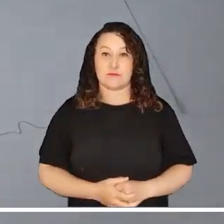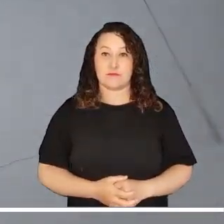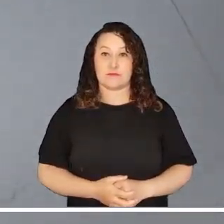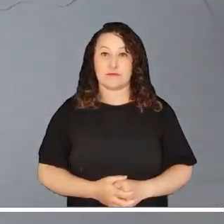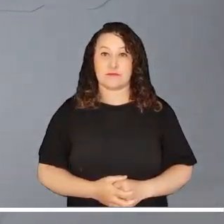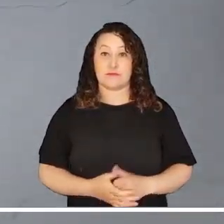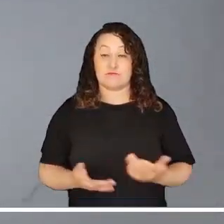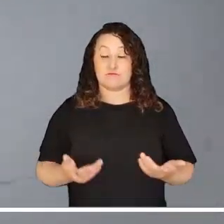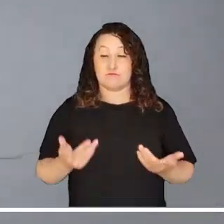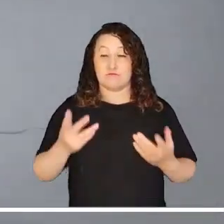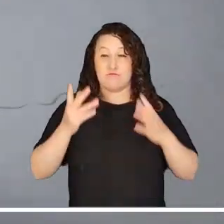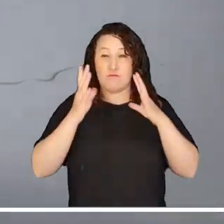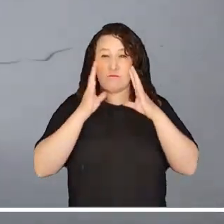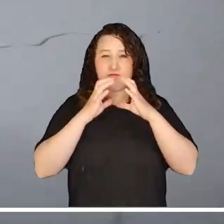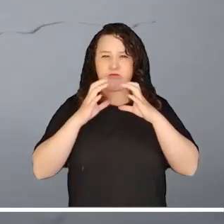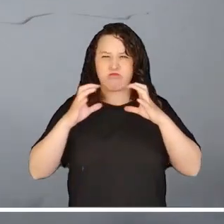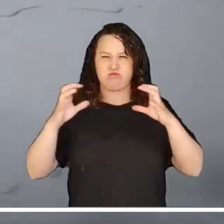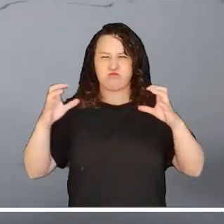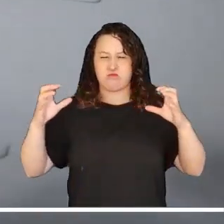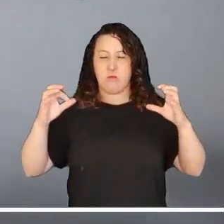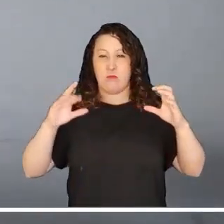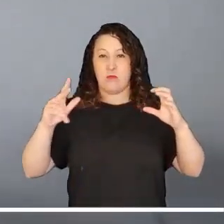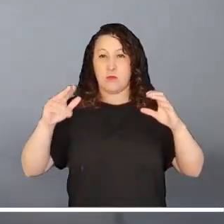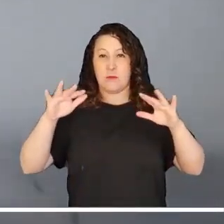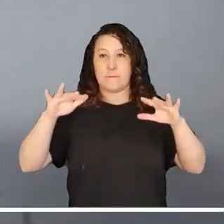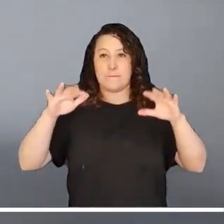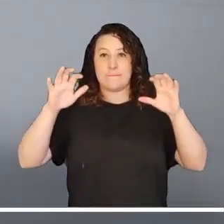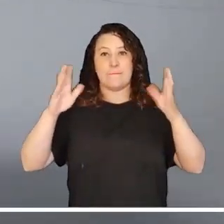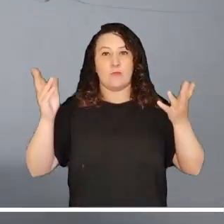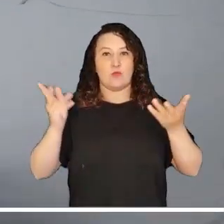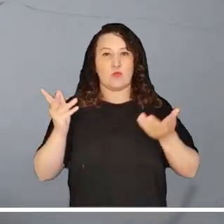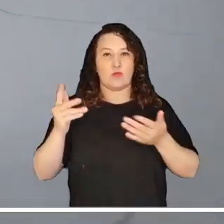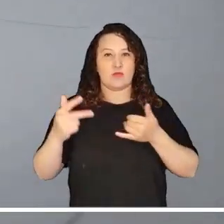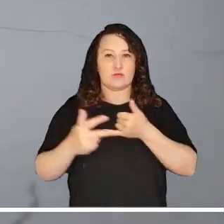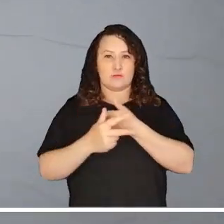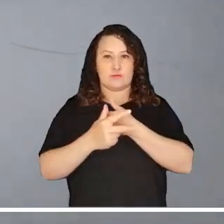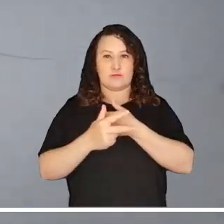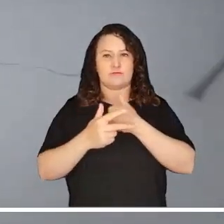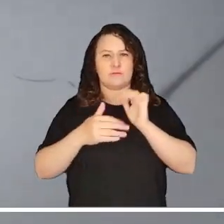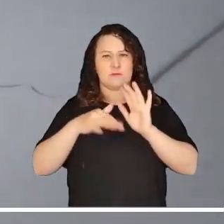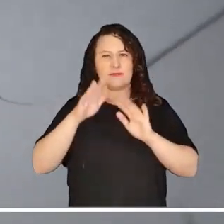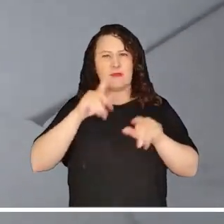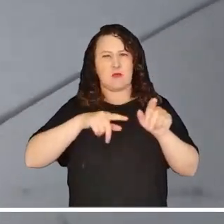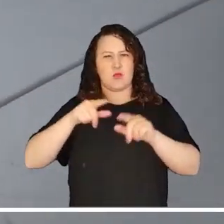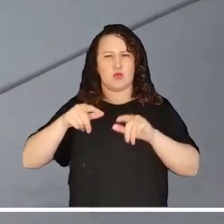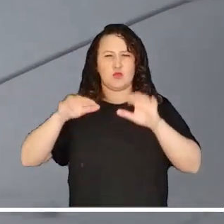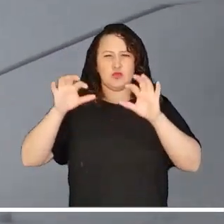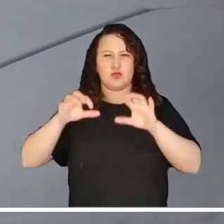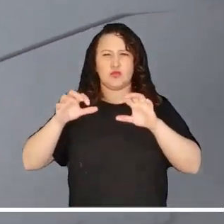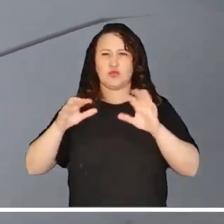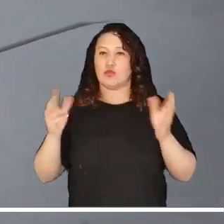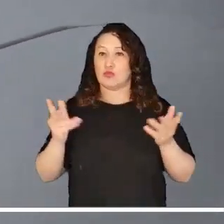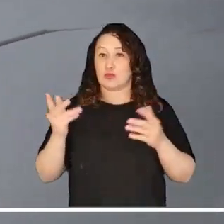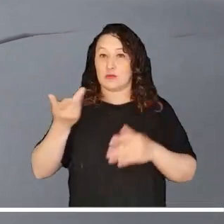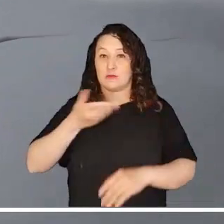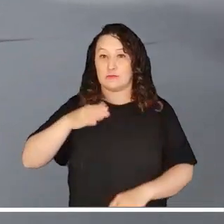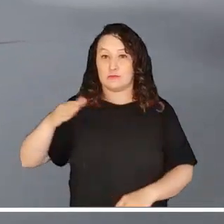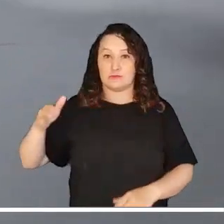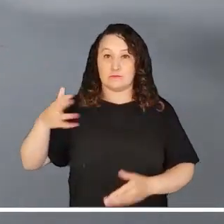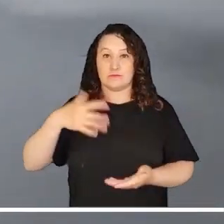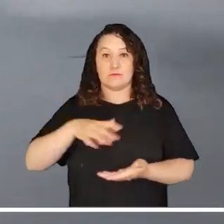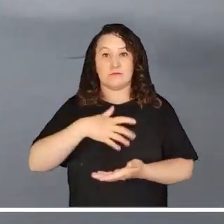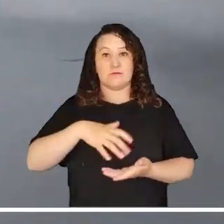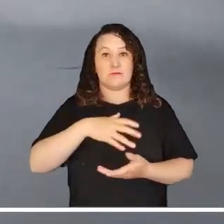Se estima nubosidad variada con predominio del tiempo seco en gran parte de los Andes, salvo por algunos chubascos en